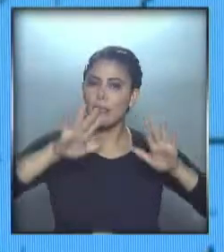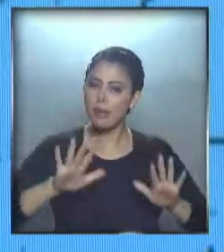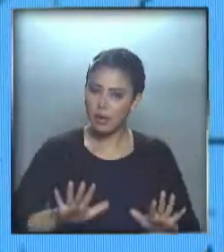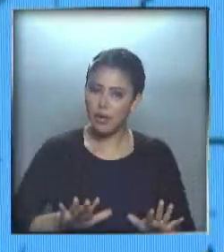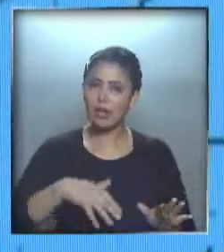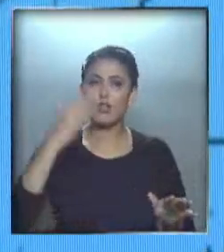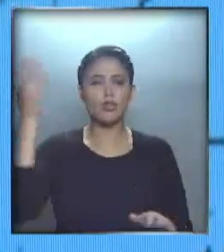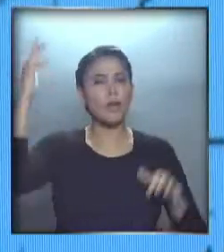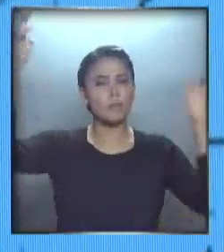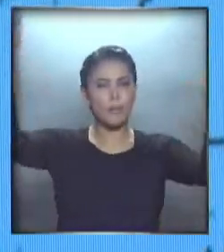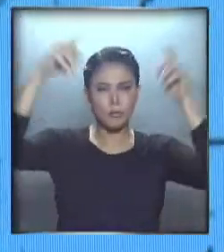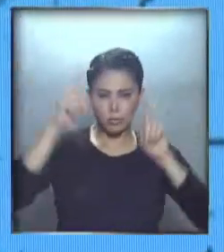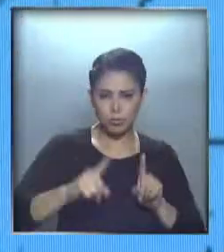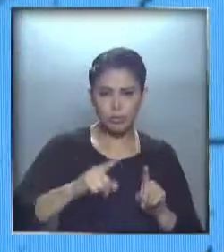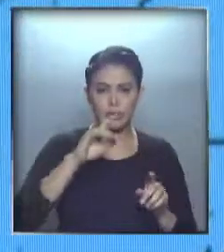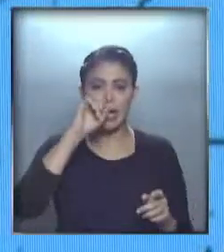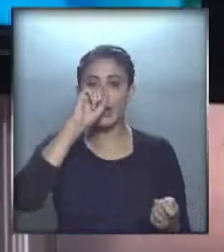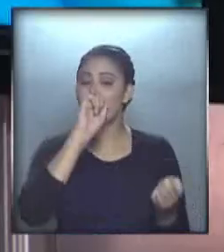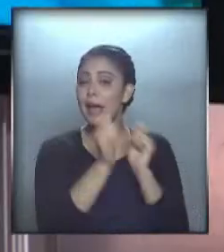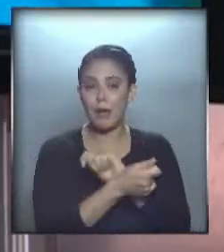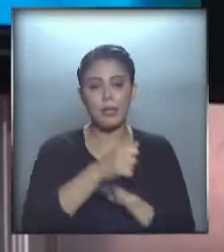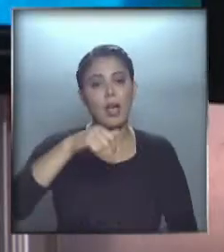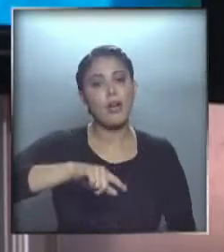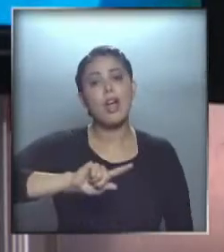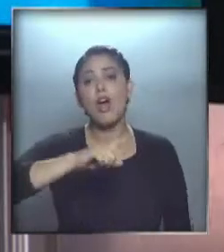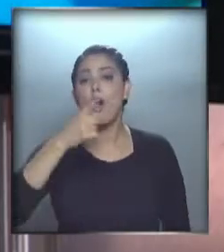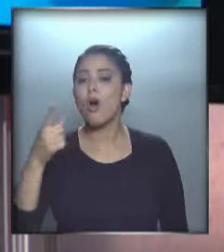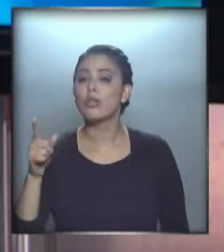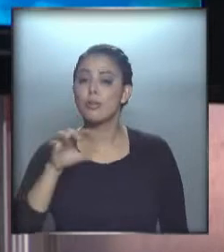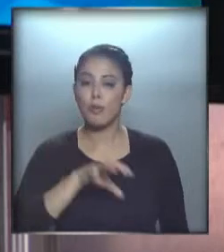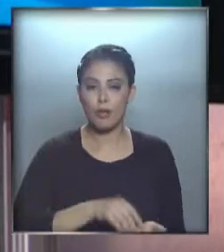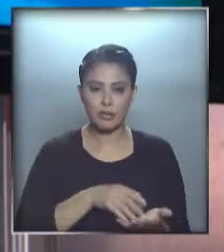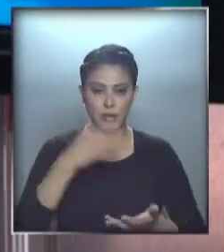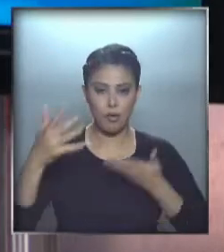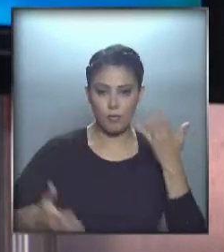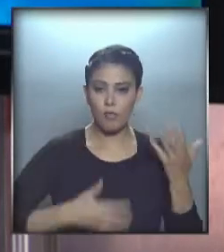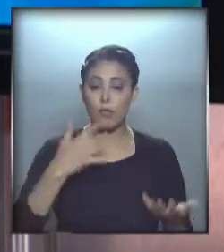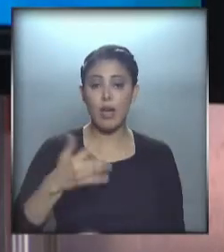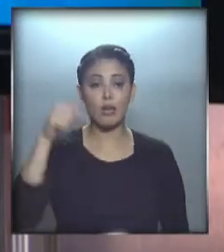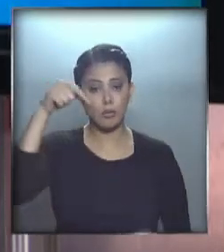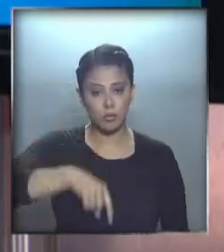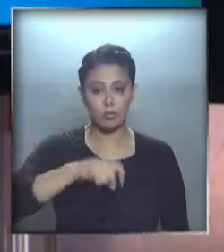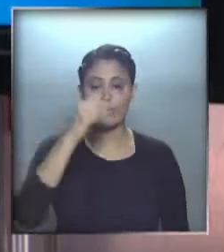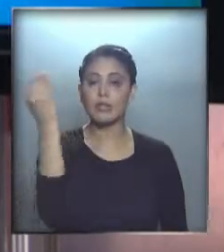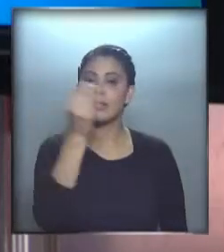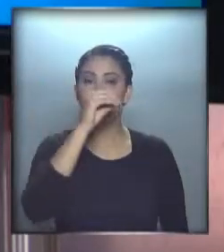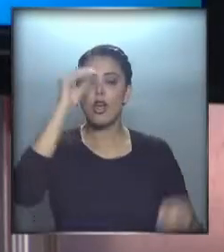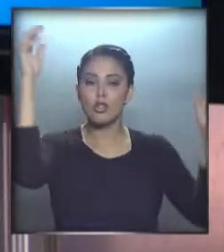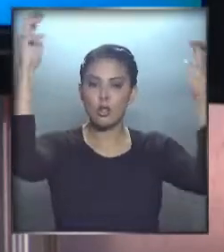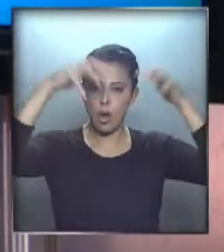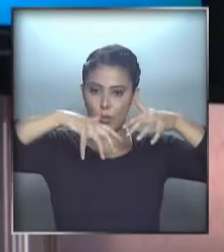tormentas que van a producirse. Y nos vamos a la otra punta del país, Tierra del Fuego para el sábado, precipitaciones.